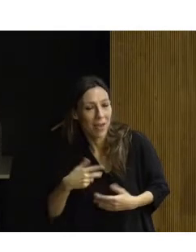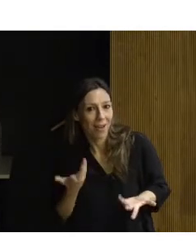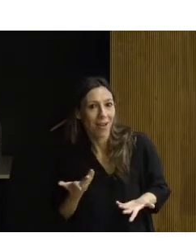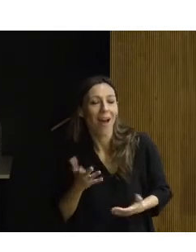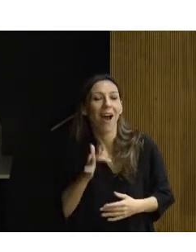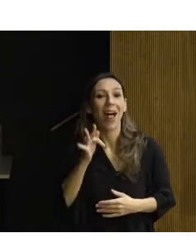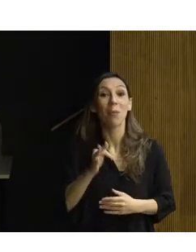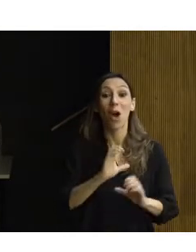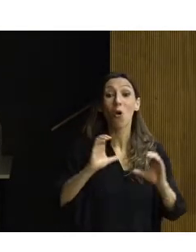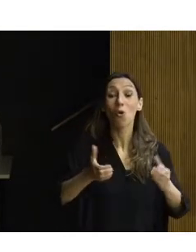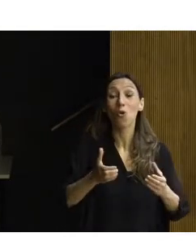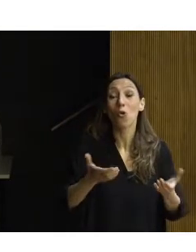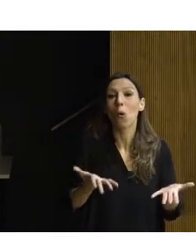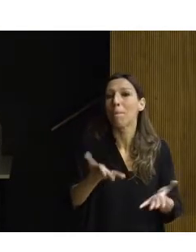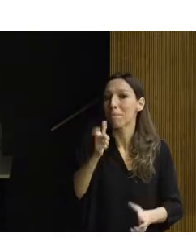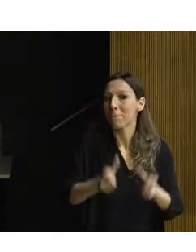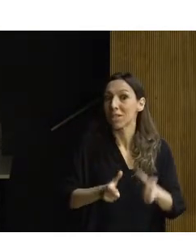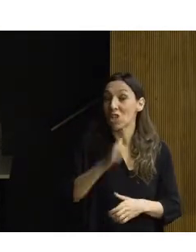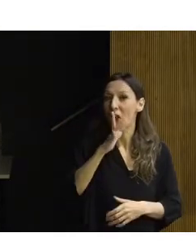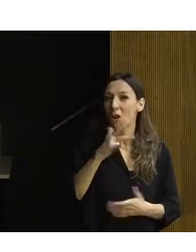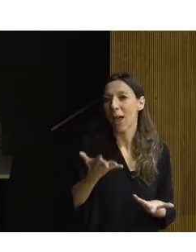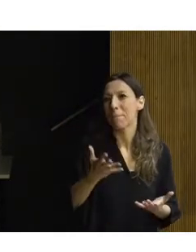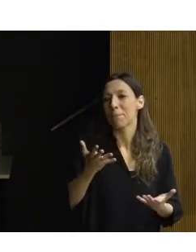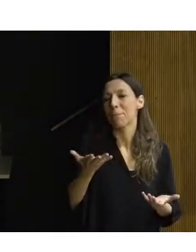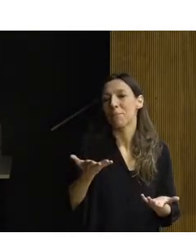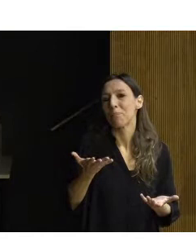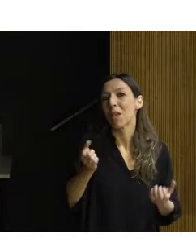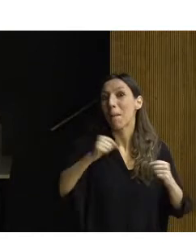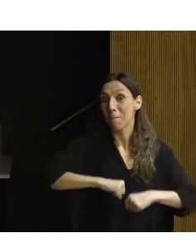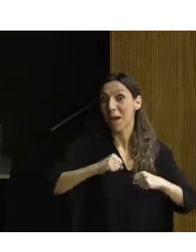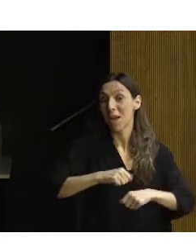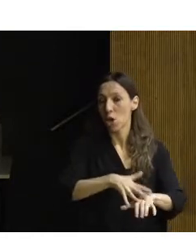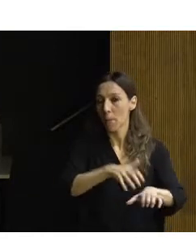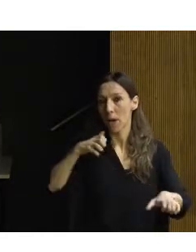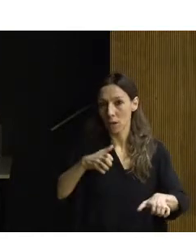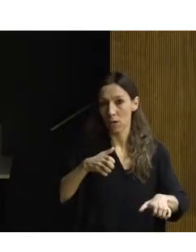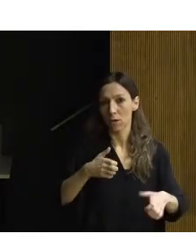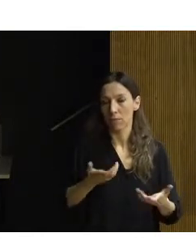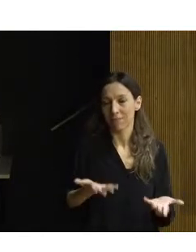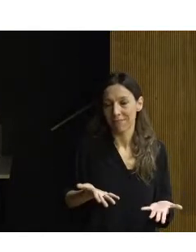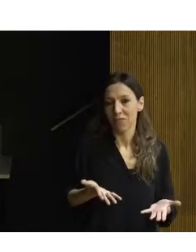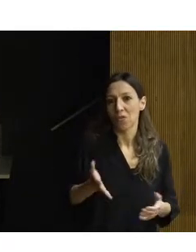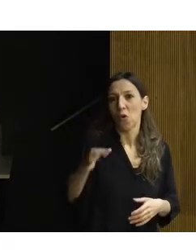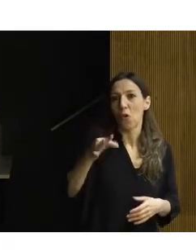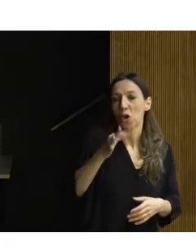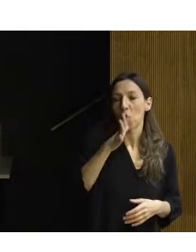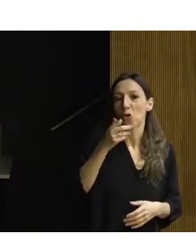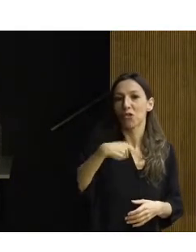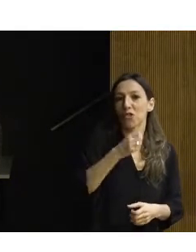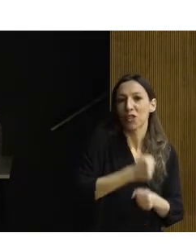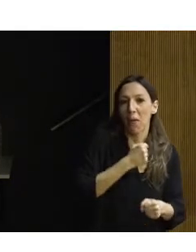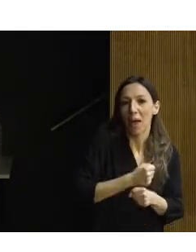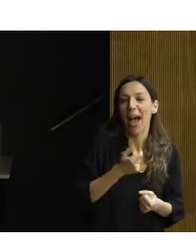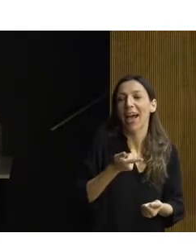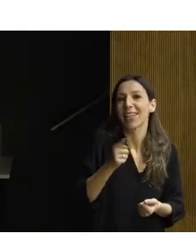envejecida, no lo podemos obviar. Por lo tanto, independientemente de que tenemos que trabajar por tener más niños, también tenemos que trabajar